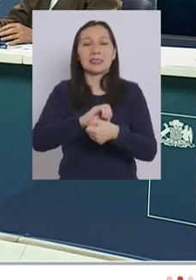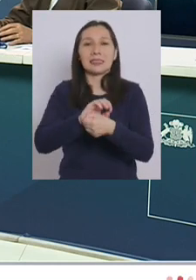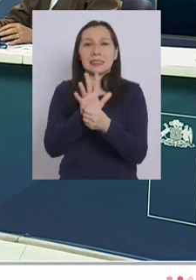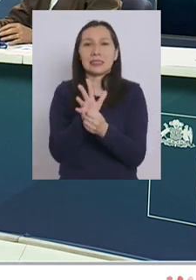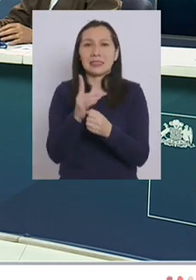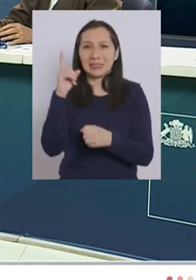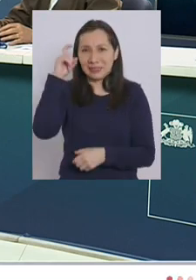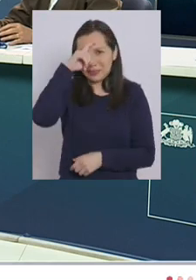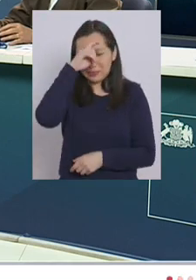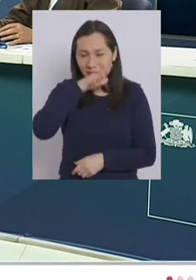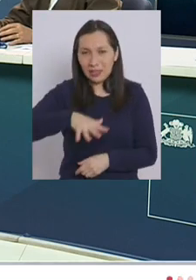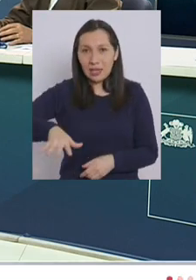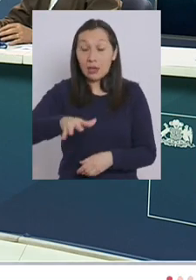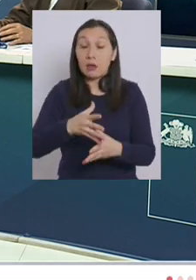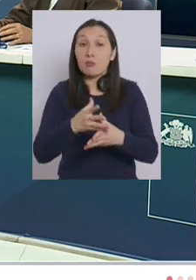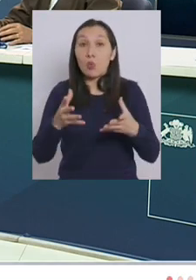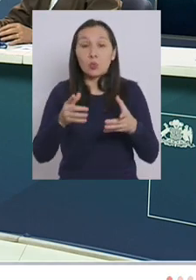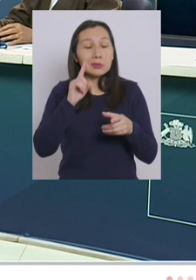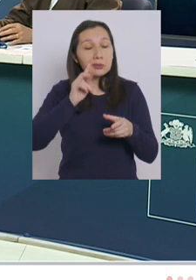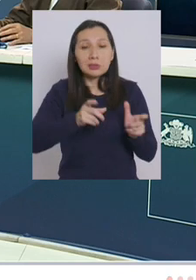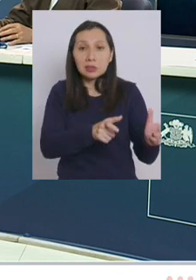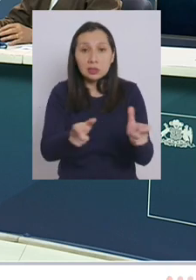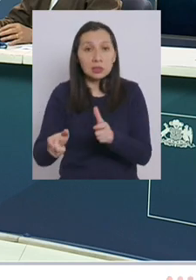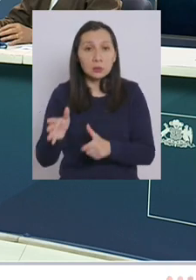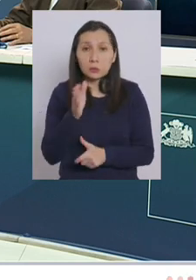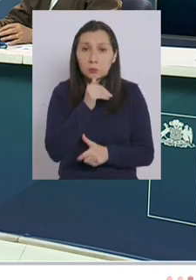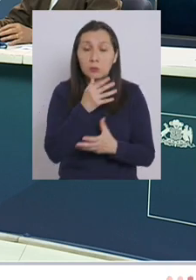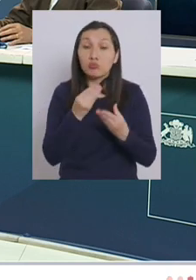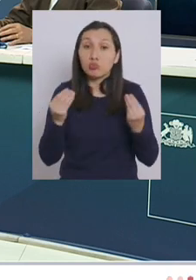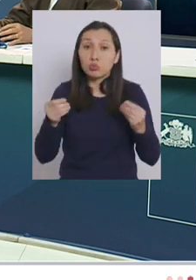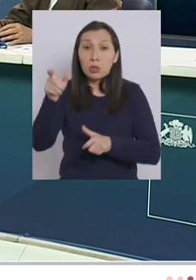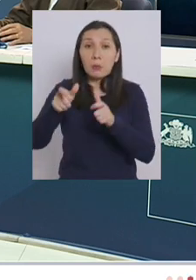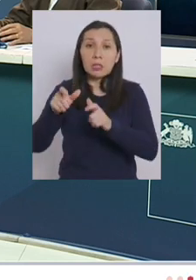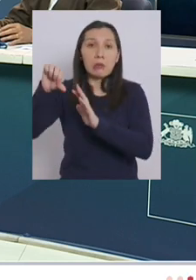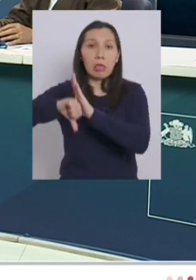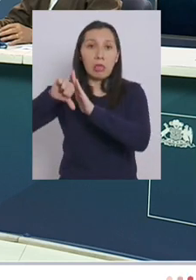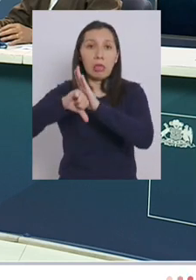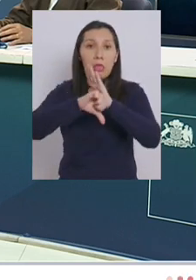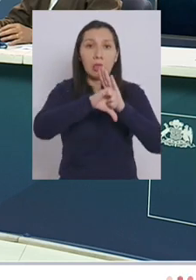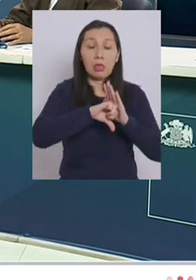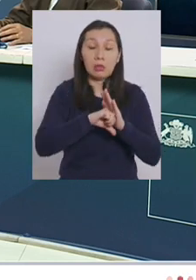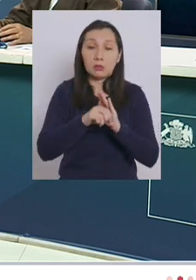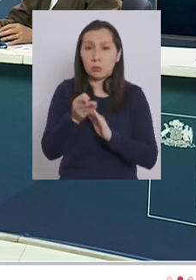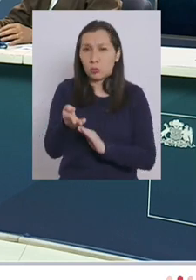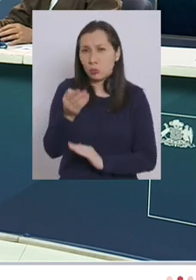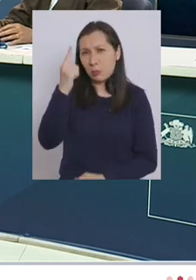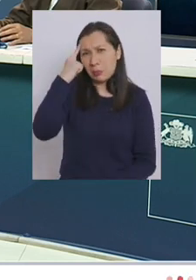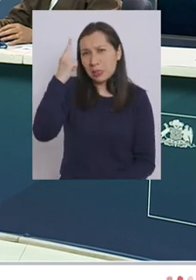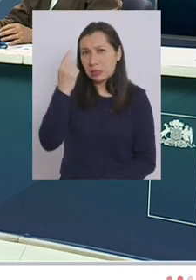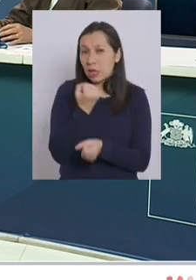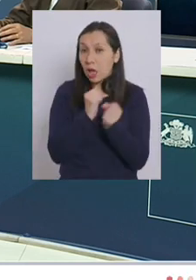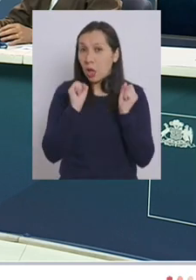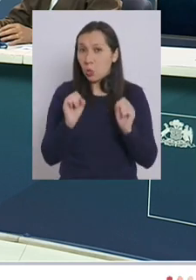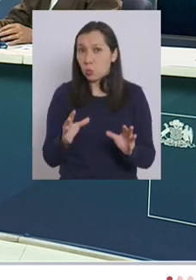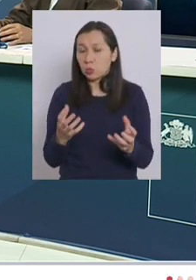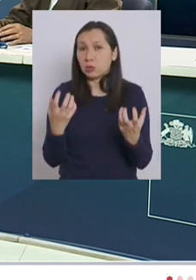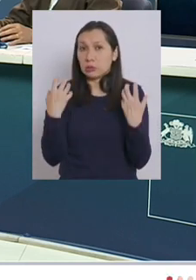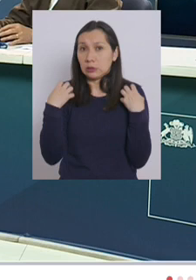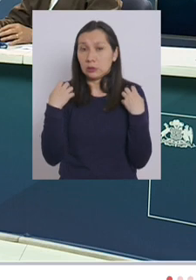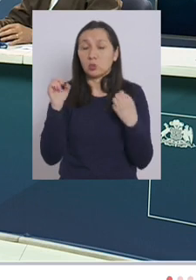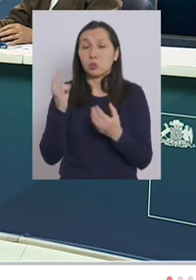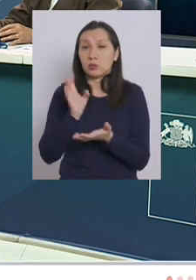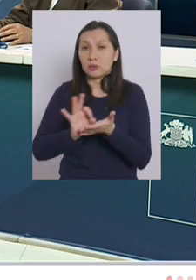muy complicado hoy por hoy totalmente descontrolado y con una gran parte de su población confinada usted ha pensado en renunciar a su cargo a la